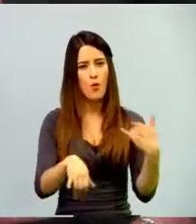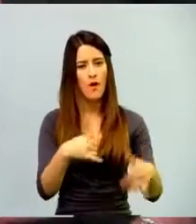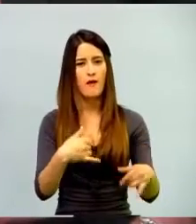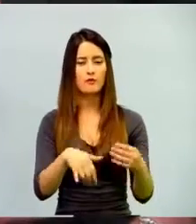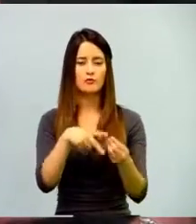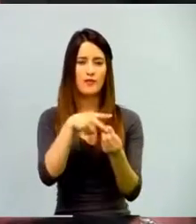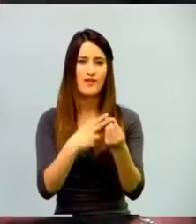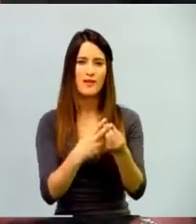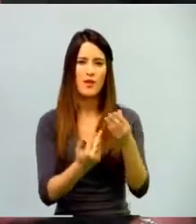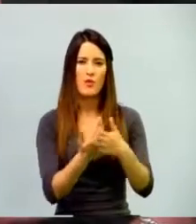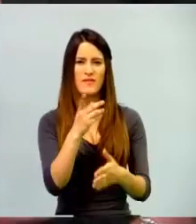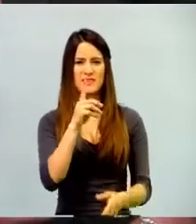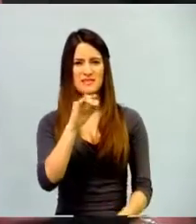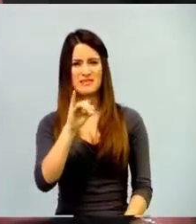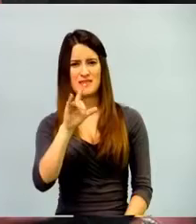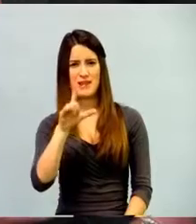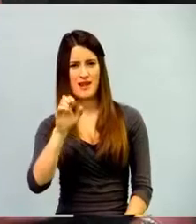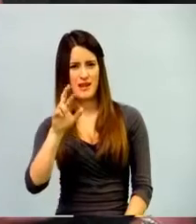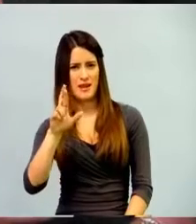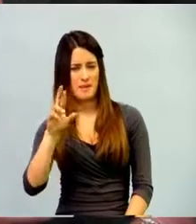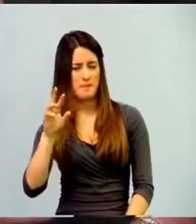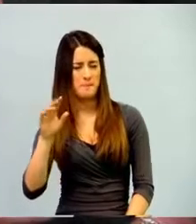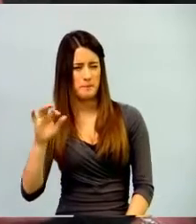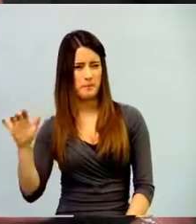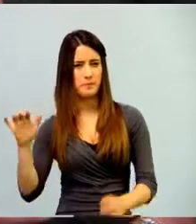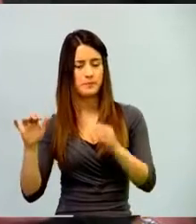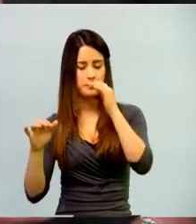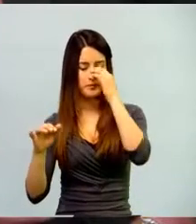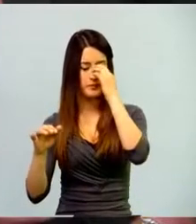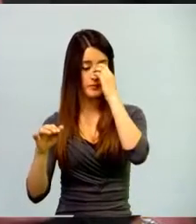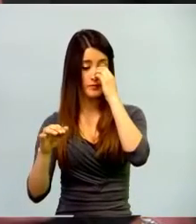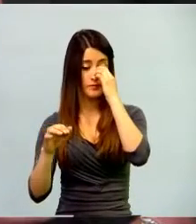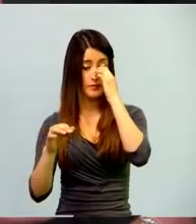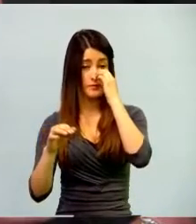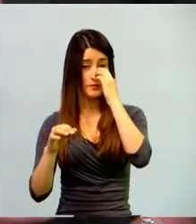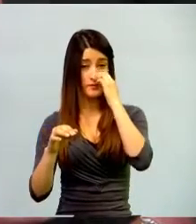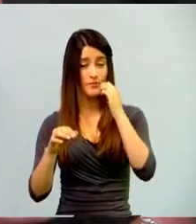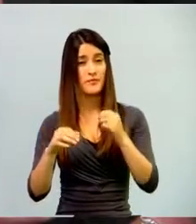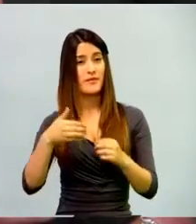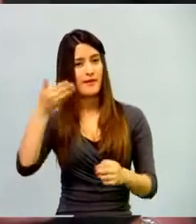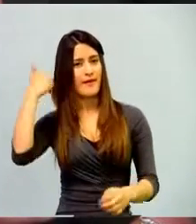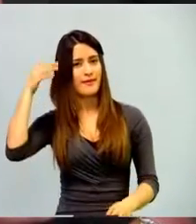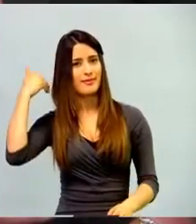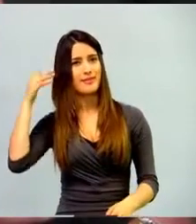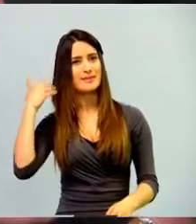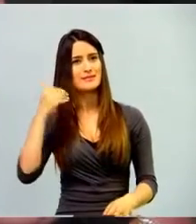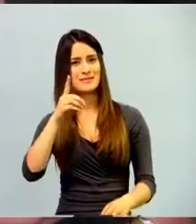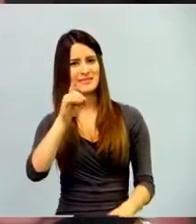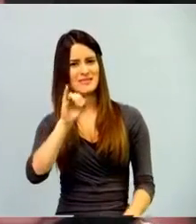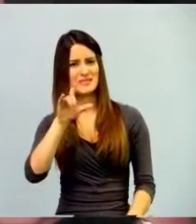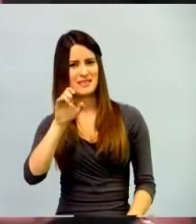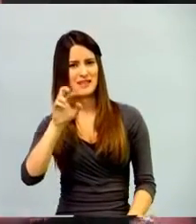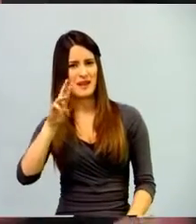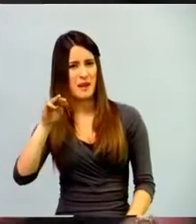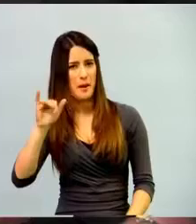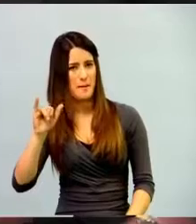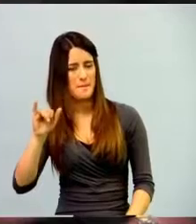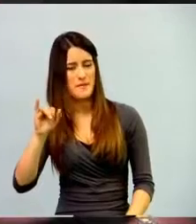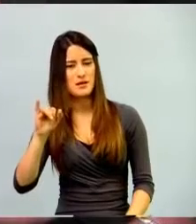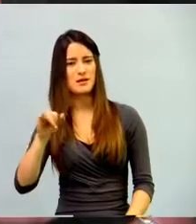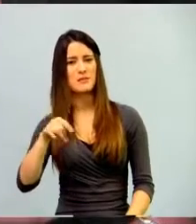-learning. Eso que le hace falta un poco al e-learning y que lo deja un poco en la monotonía.